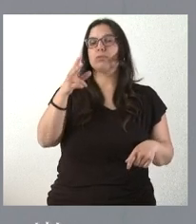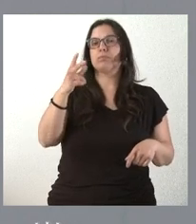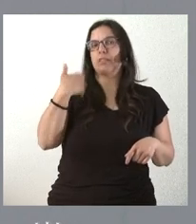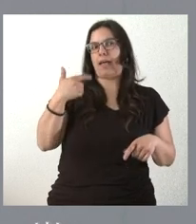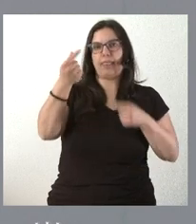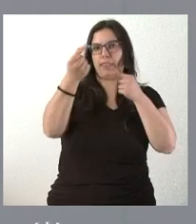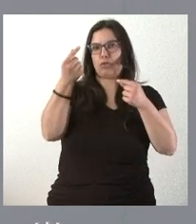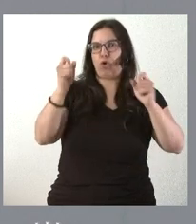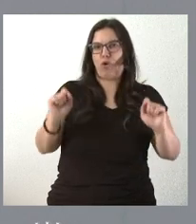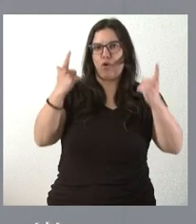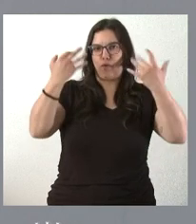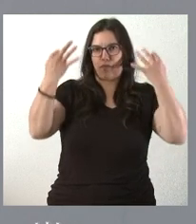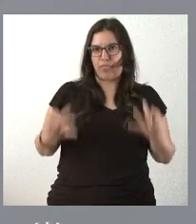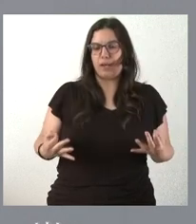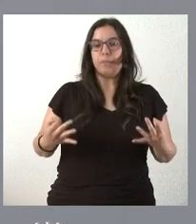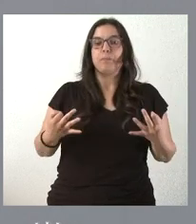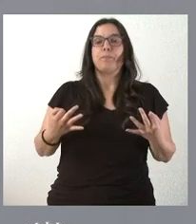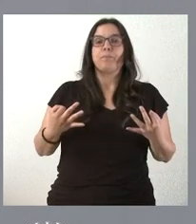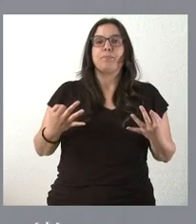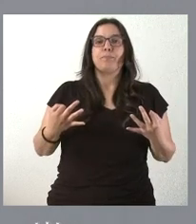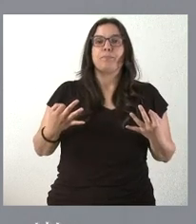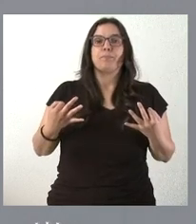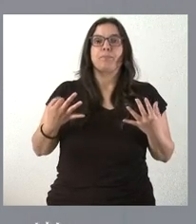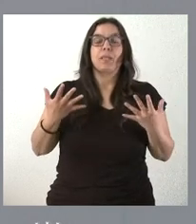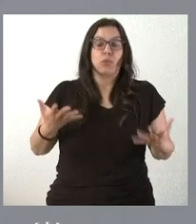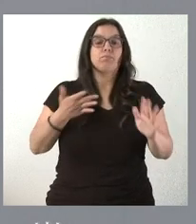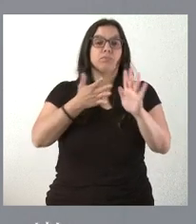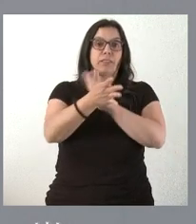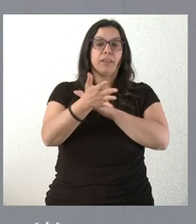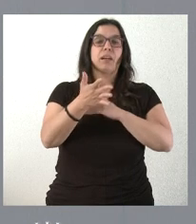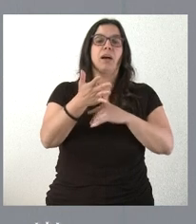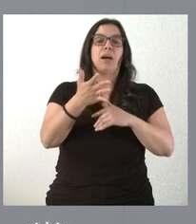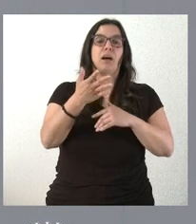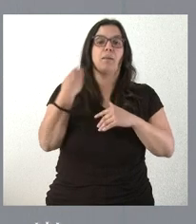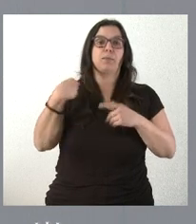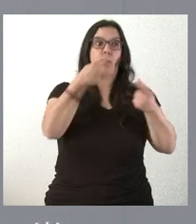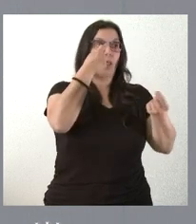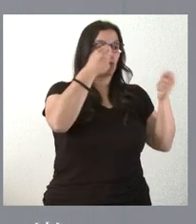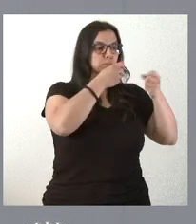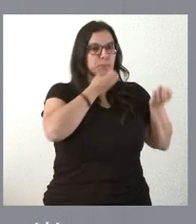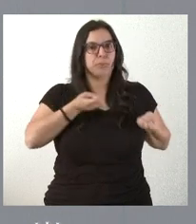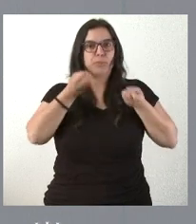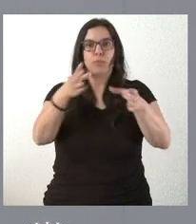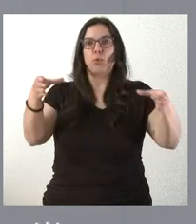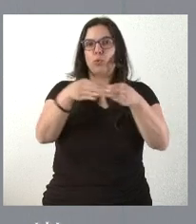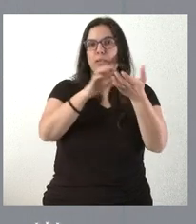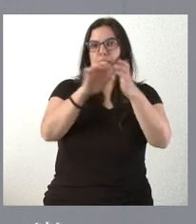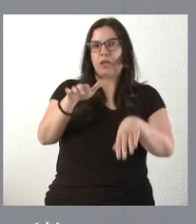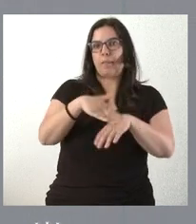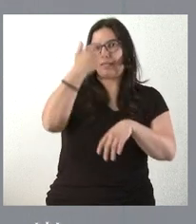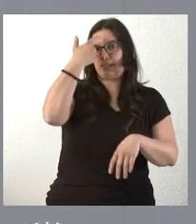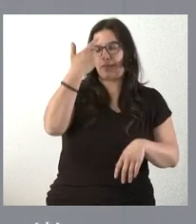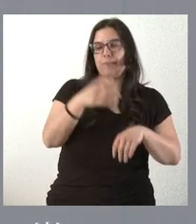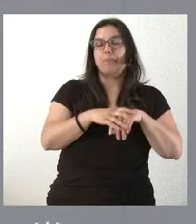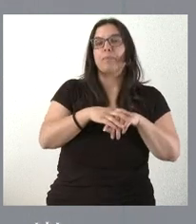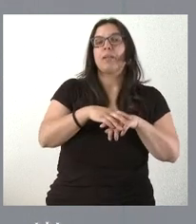definitivos y, por tanto, se somete a la comunicación de la Junta de Castilla y León. El periodo